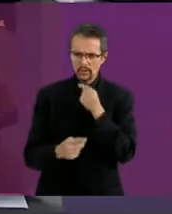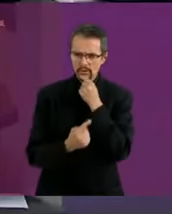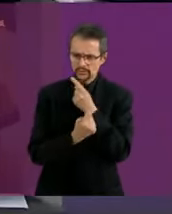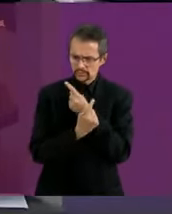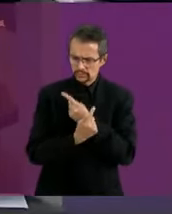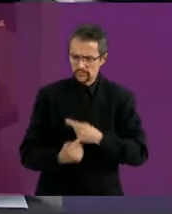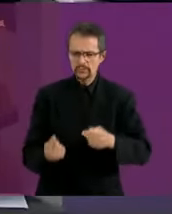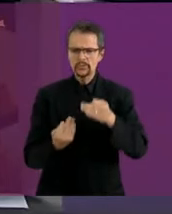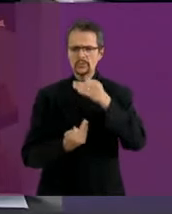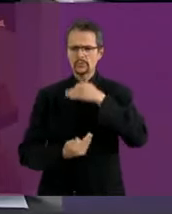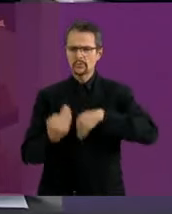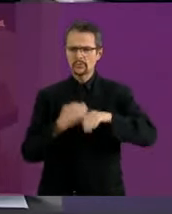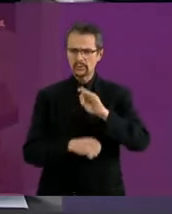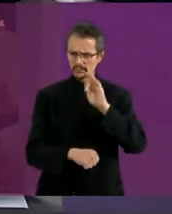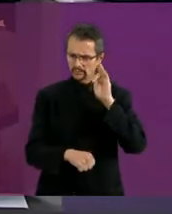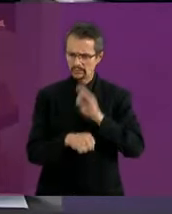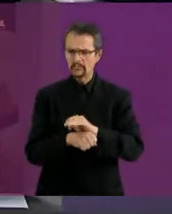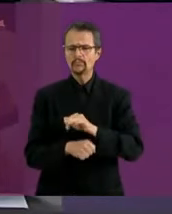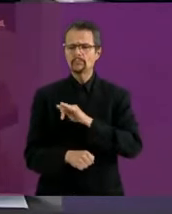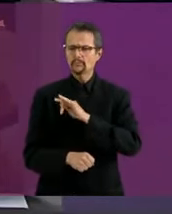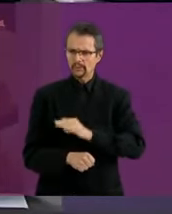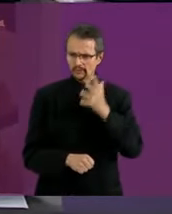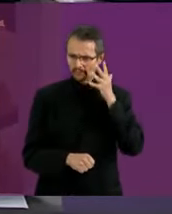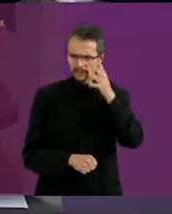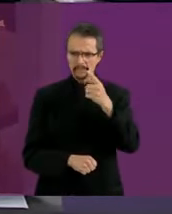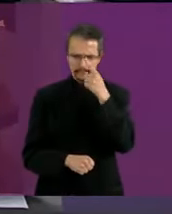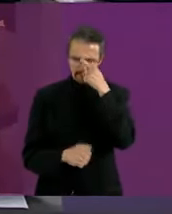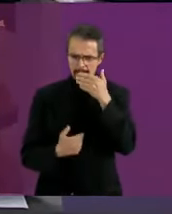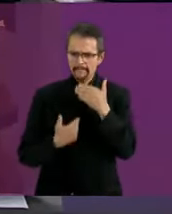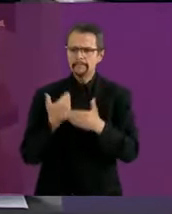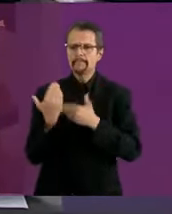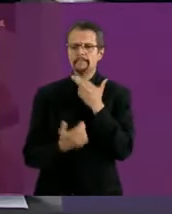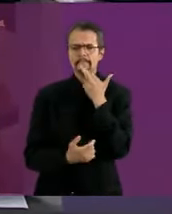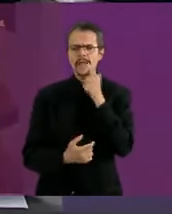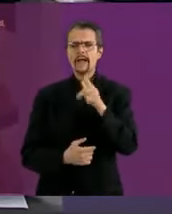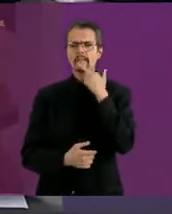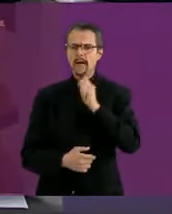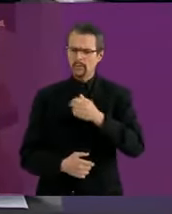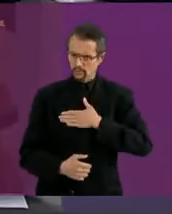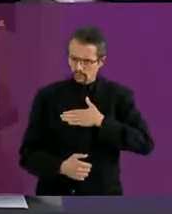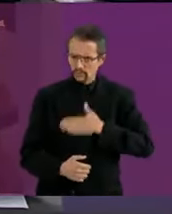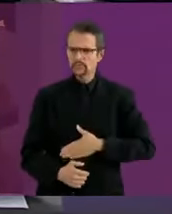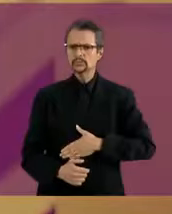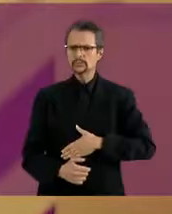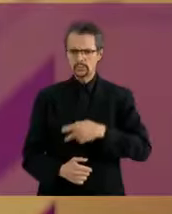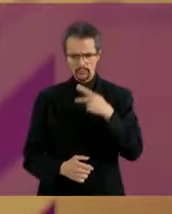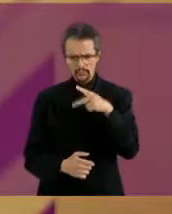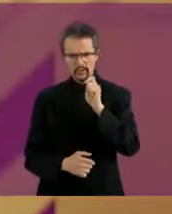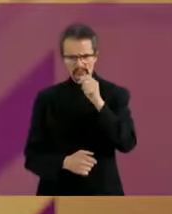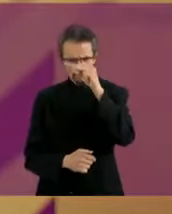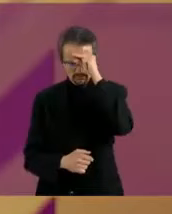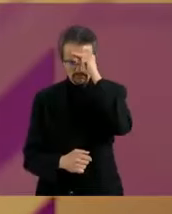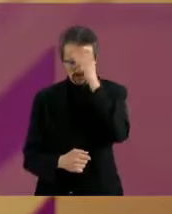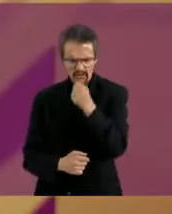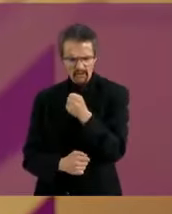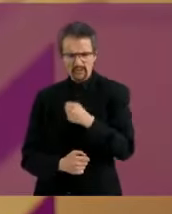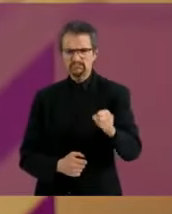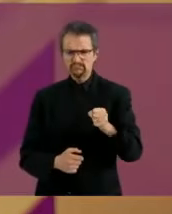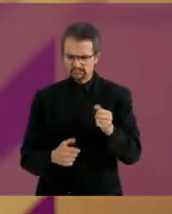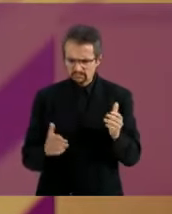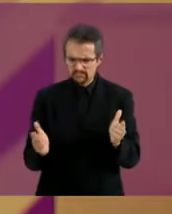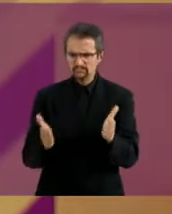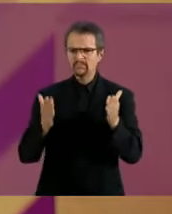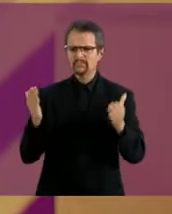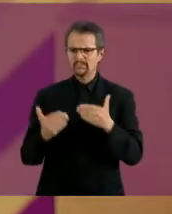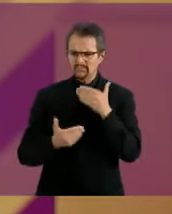para lanzarnos a un México con prosperidad, con justicia, en el que puedan desarrollar sus capacidades y sus talentos. Que se diviertan mientras